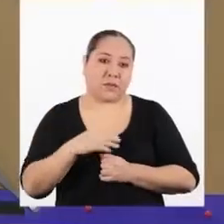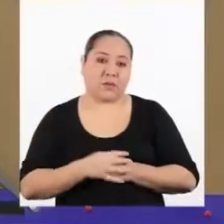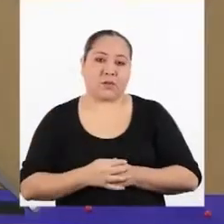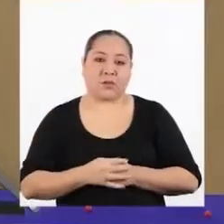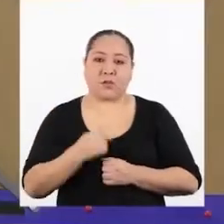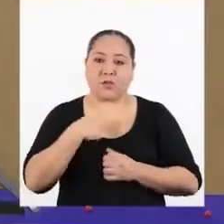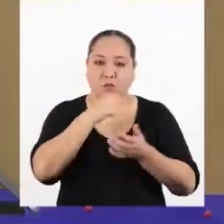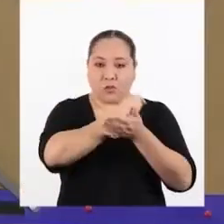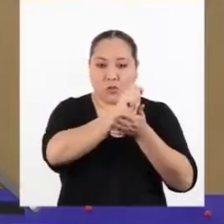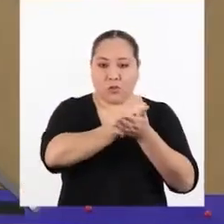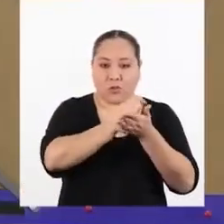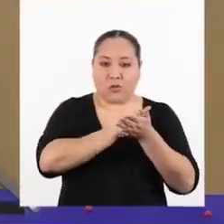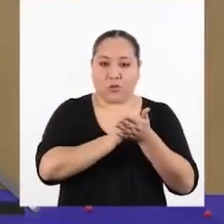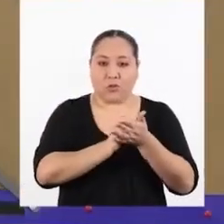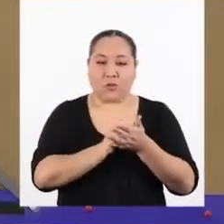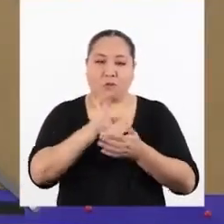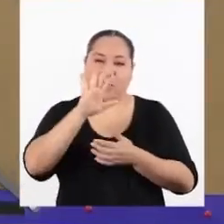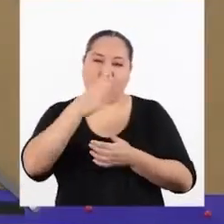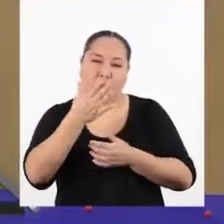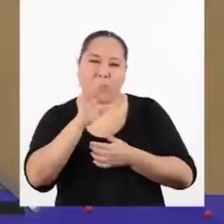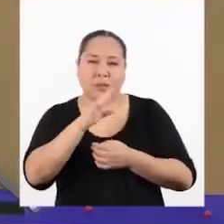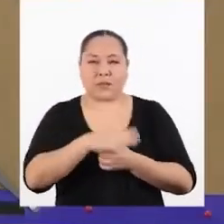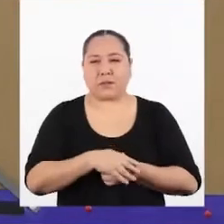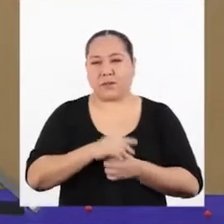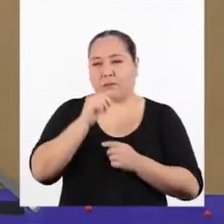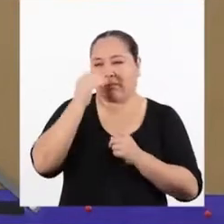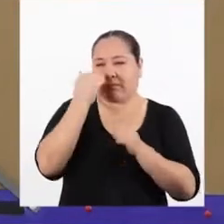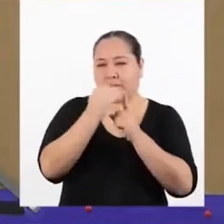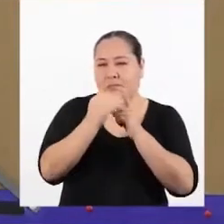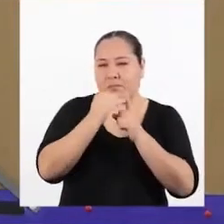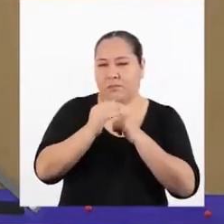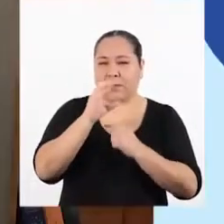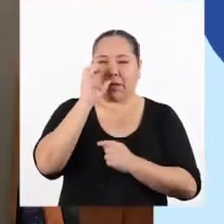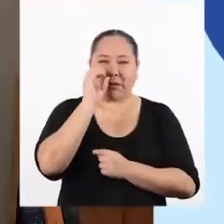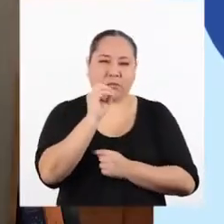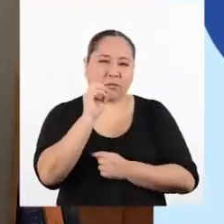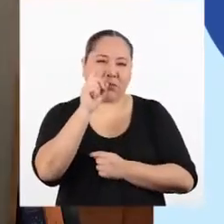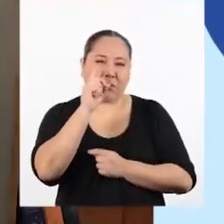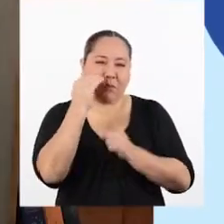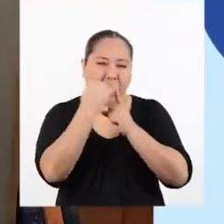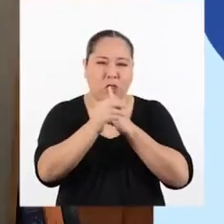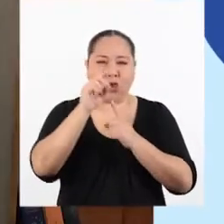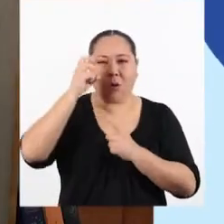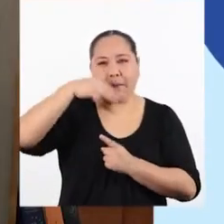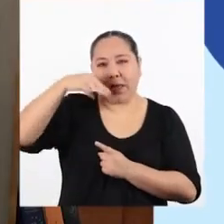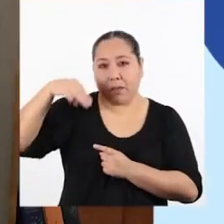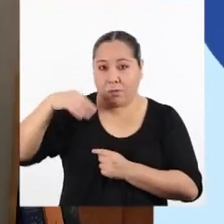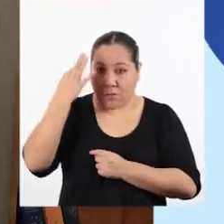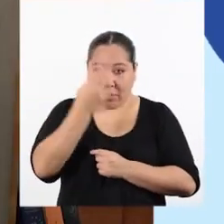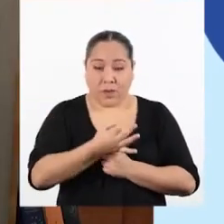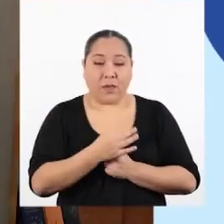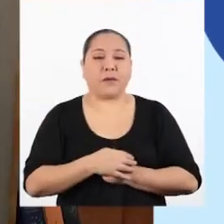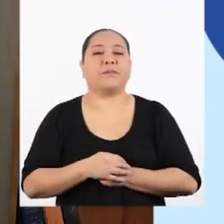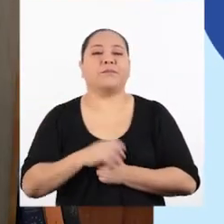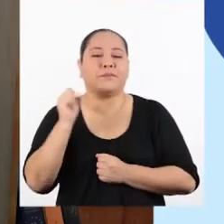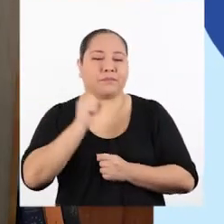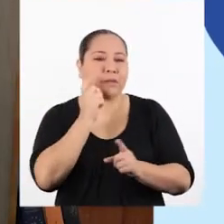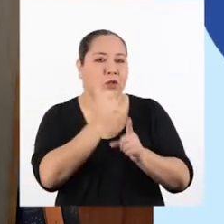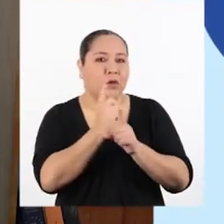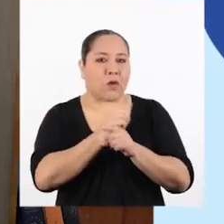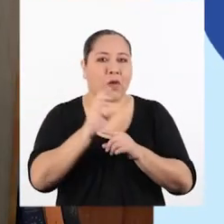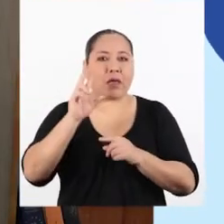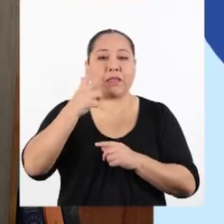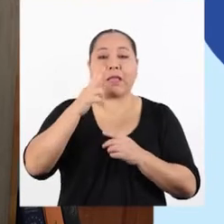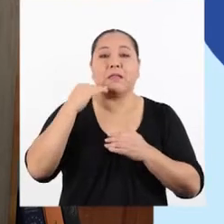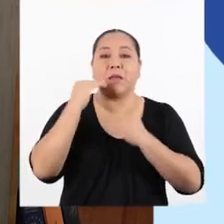Yo lo registro. Más o menos medio milímetro, ¿no, profesor? Efectivamente. Y ahora, vamos al